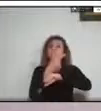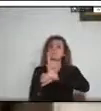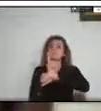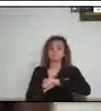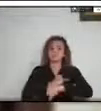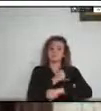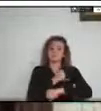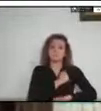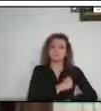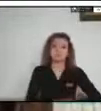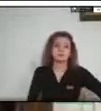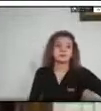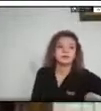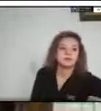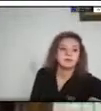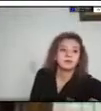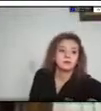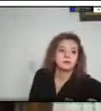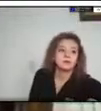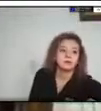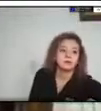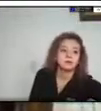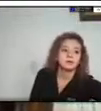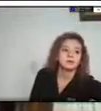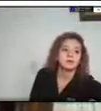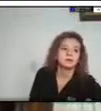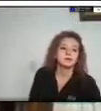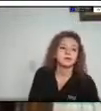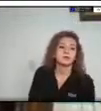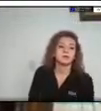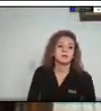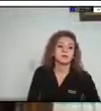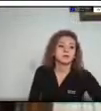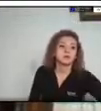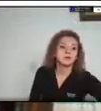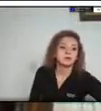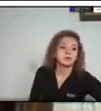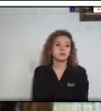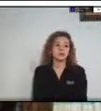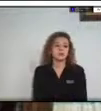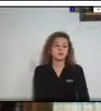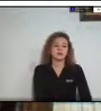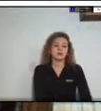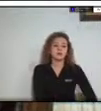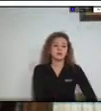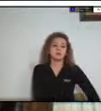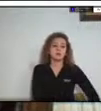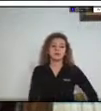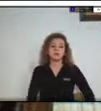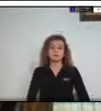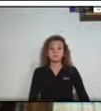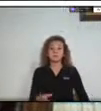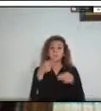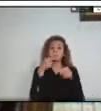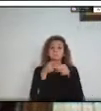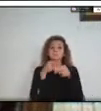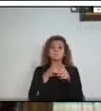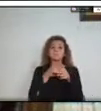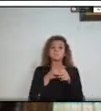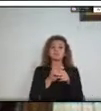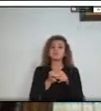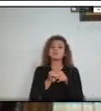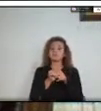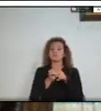Bueno, primero que todo, muy buenas tardes para todos. Mi nombre es Juan Sebastián Borges Rodríguez, soy funcionario de Cormacarena, de la autoridad